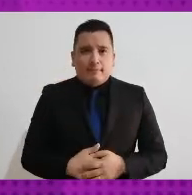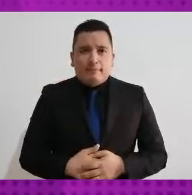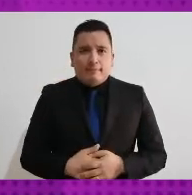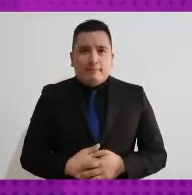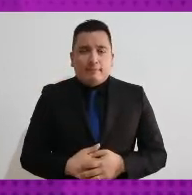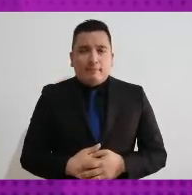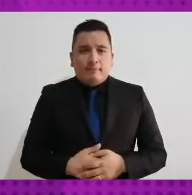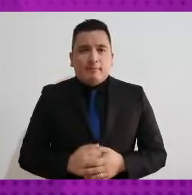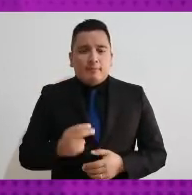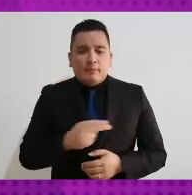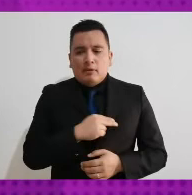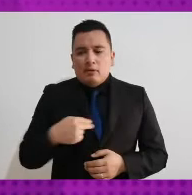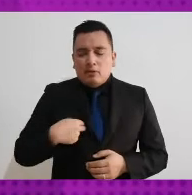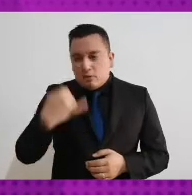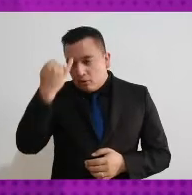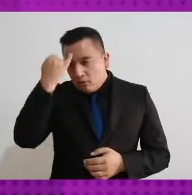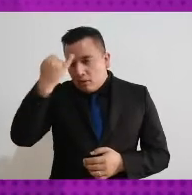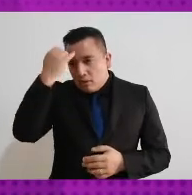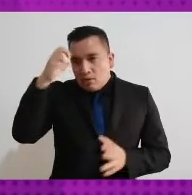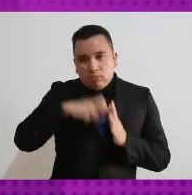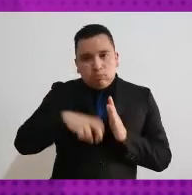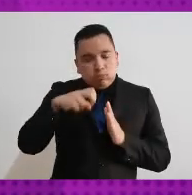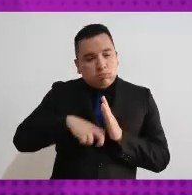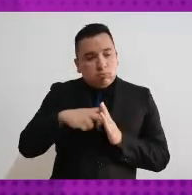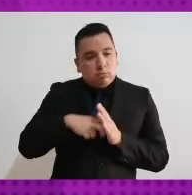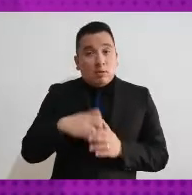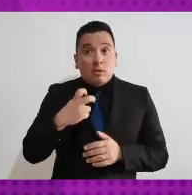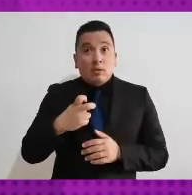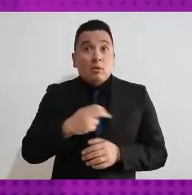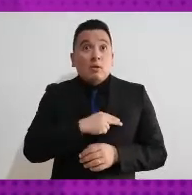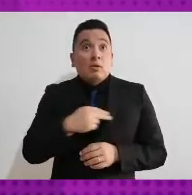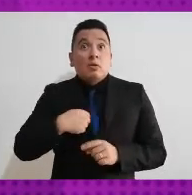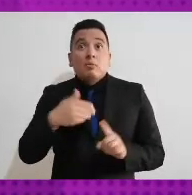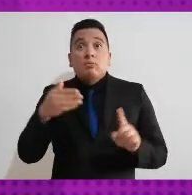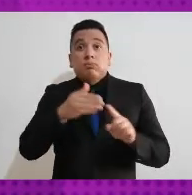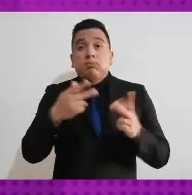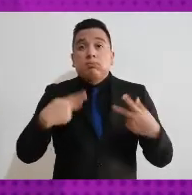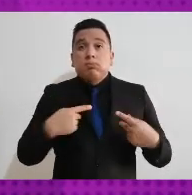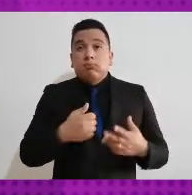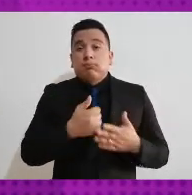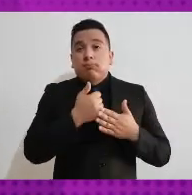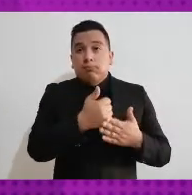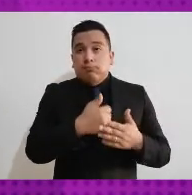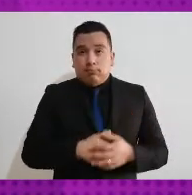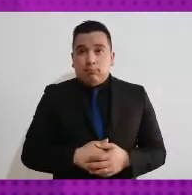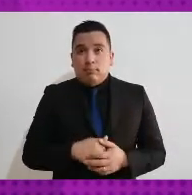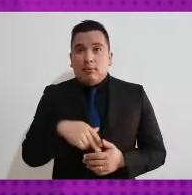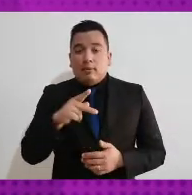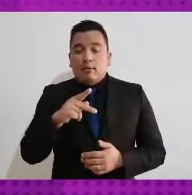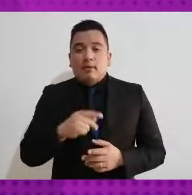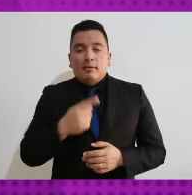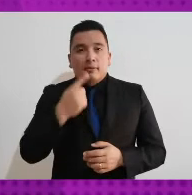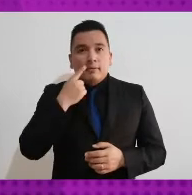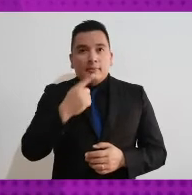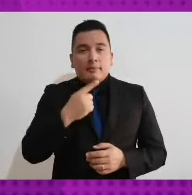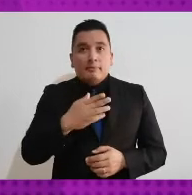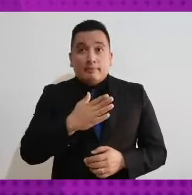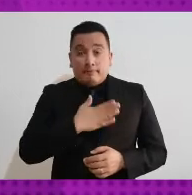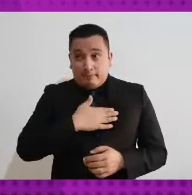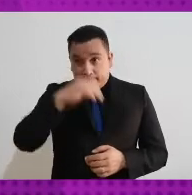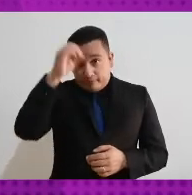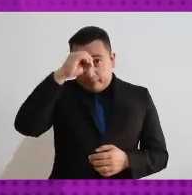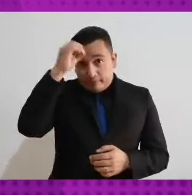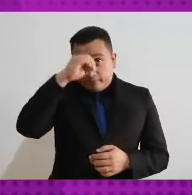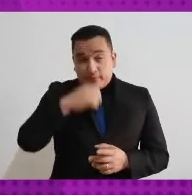medidas que nosotros estamos adoptando sin lugar a duda son pro persona pero además son de justicia porque reitero desde mi